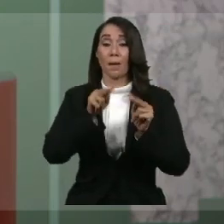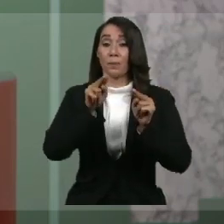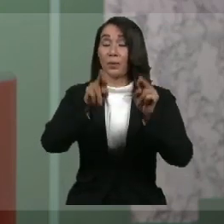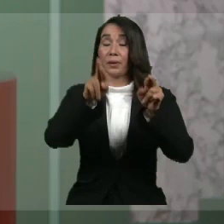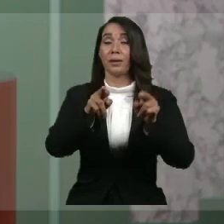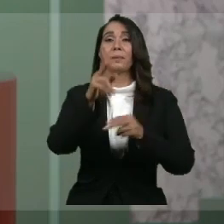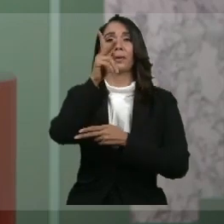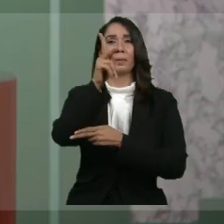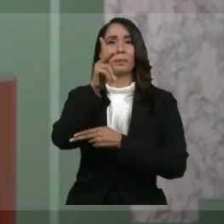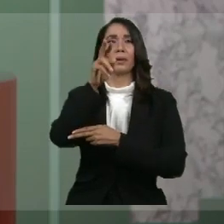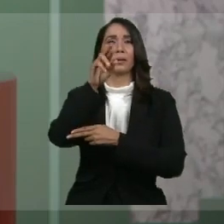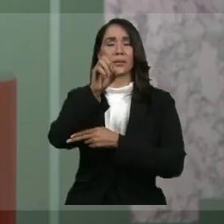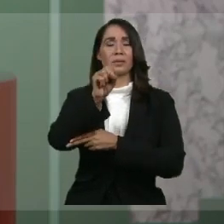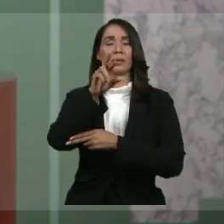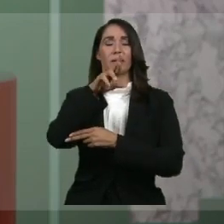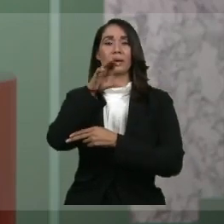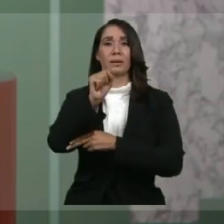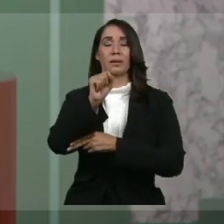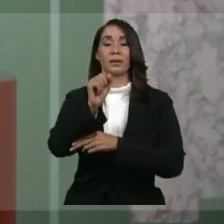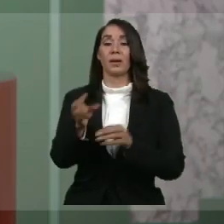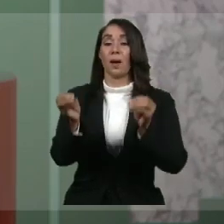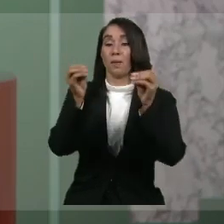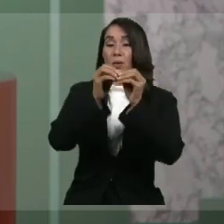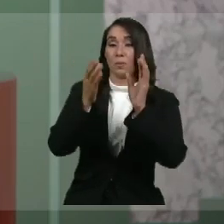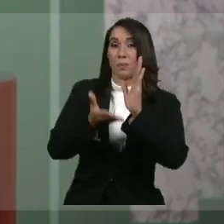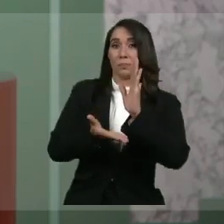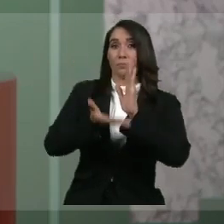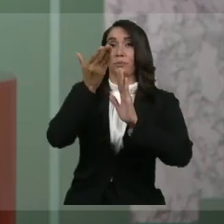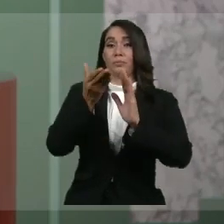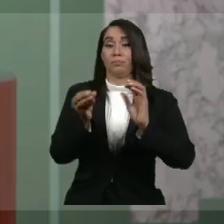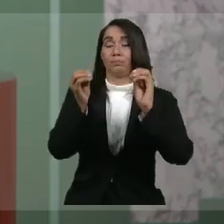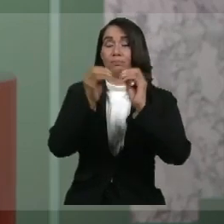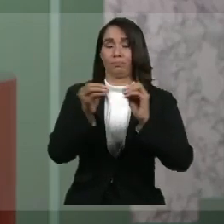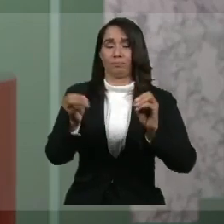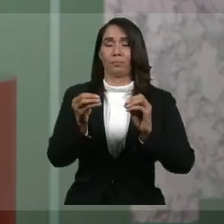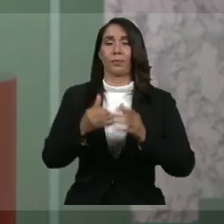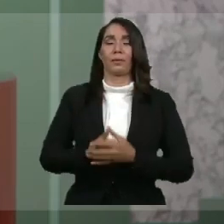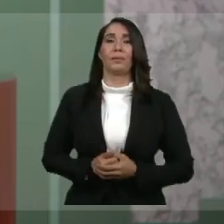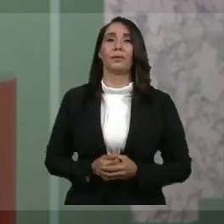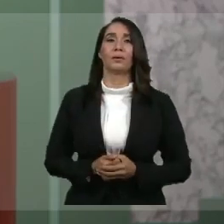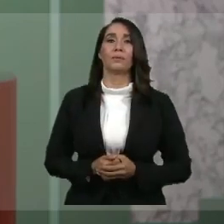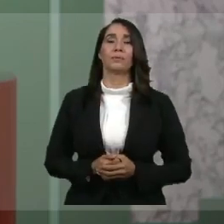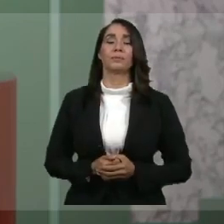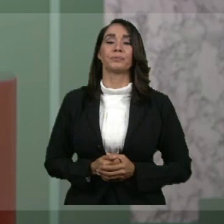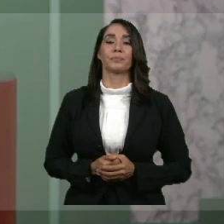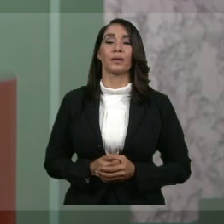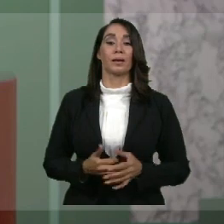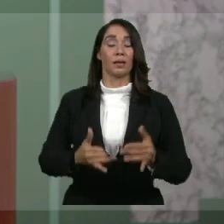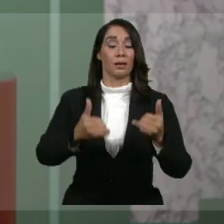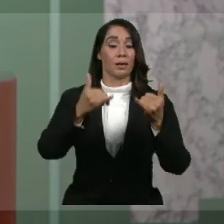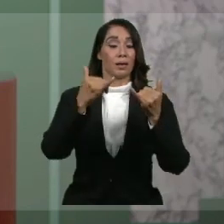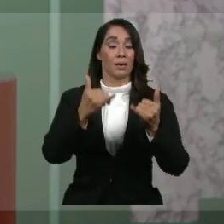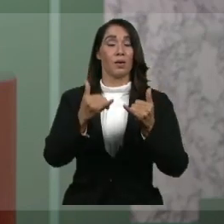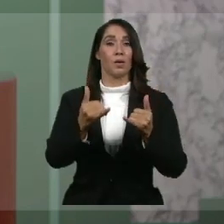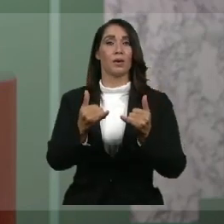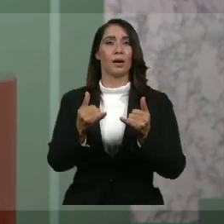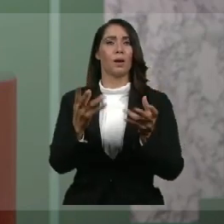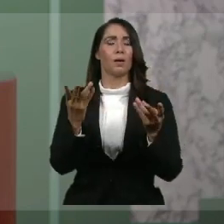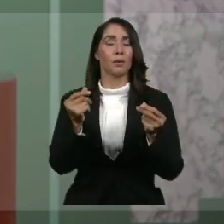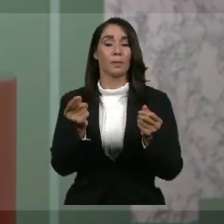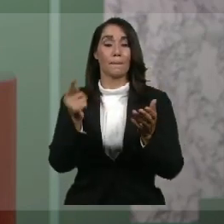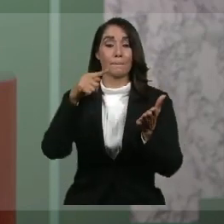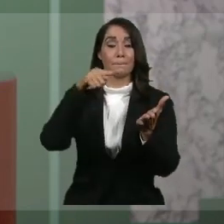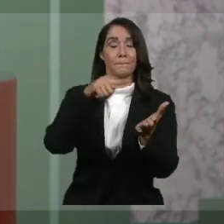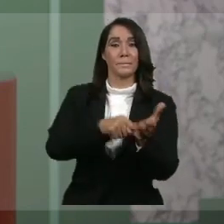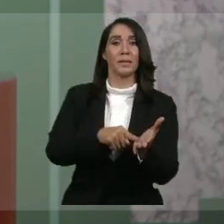en todo el país y estamos aumentando el ritmo. Actualmente se han realizado en promedio 1.000 pruebas PCR